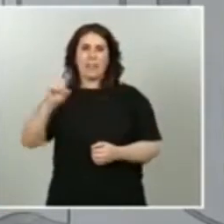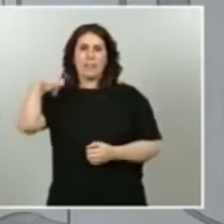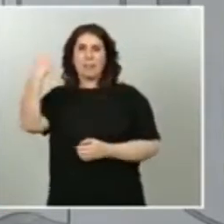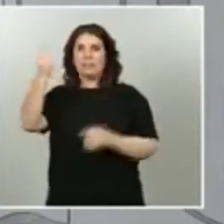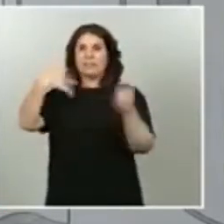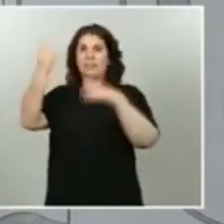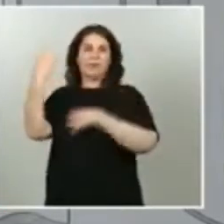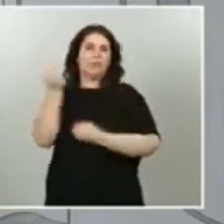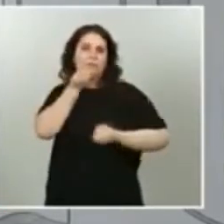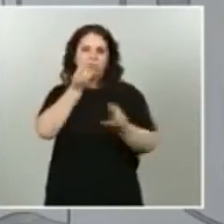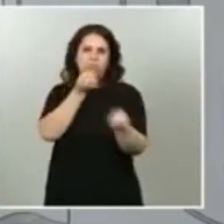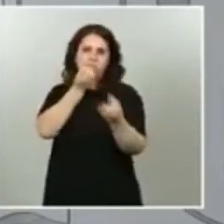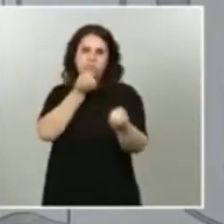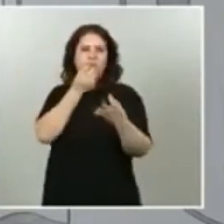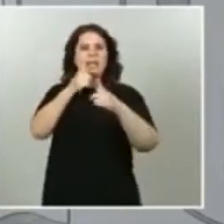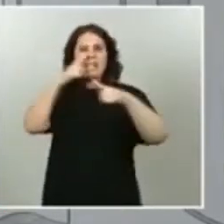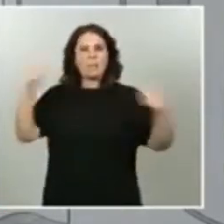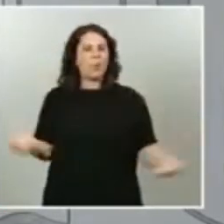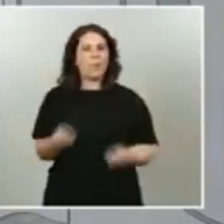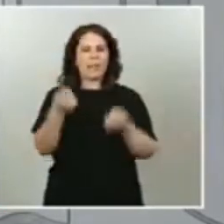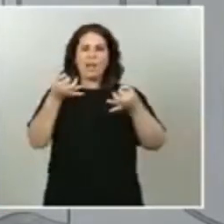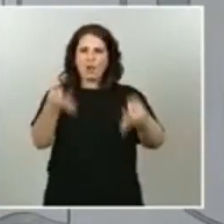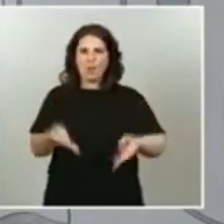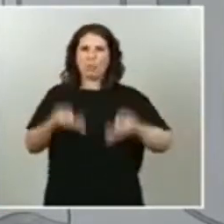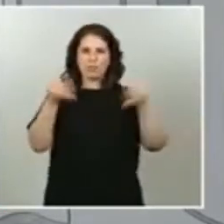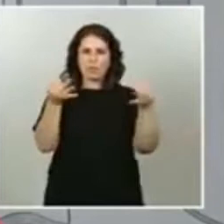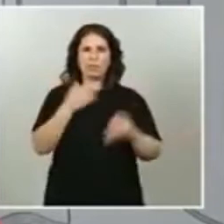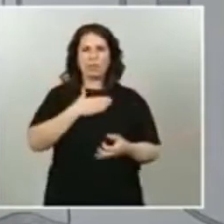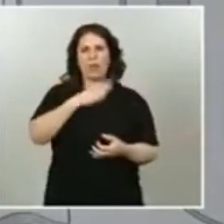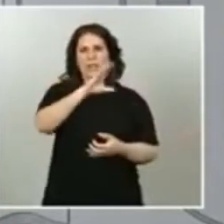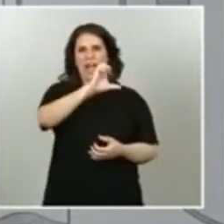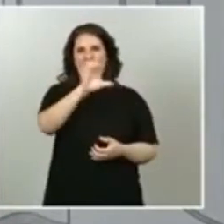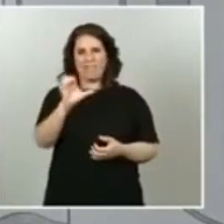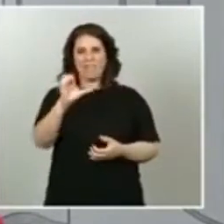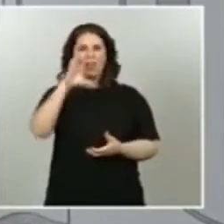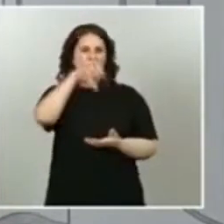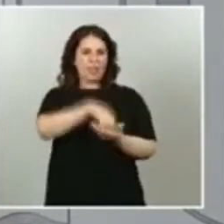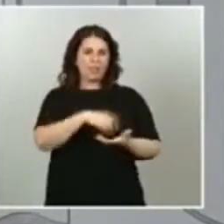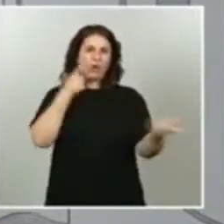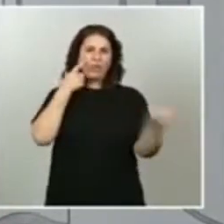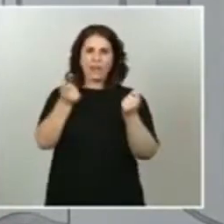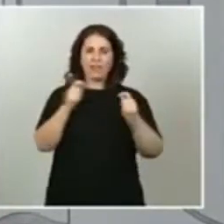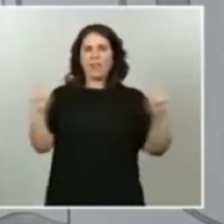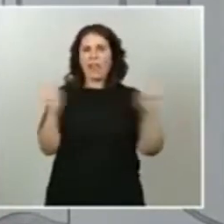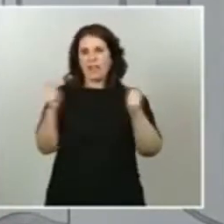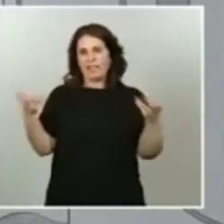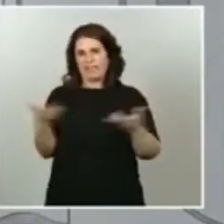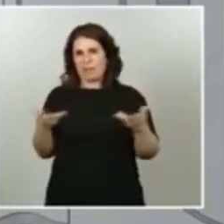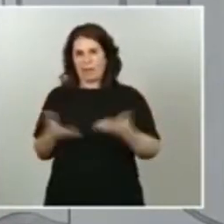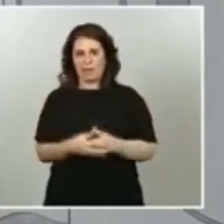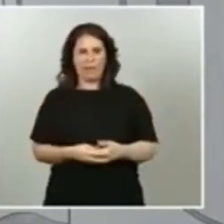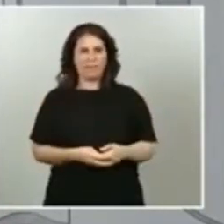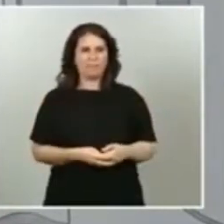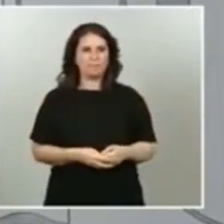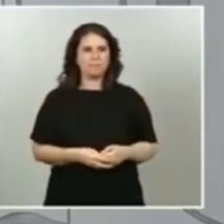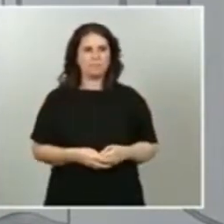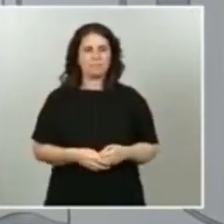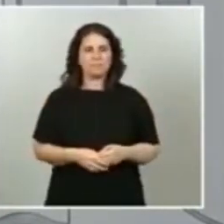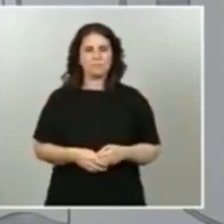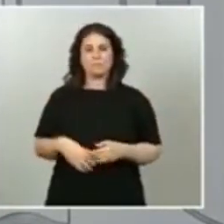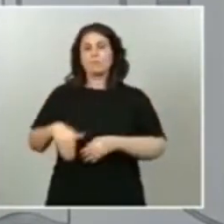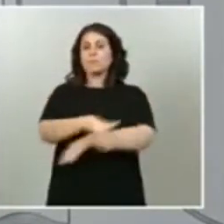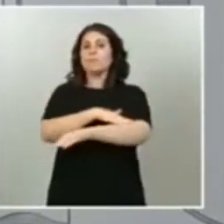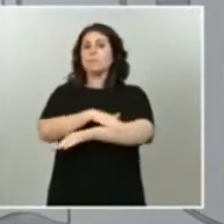y se publican, como siempre, por el CAES, por el Centro de Coordinación de Alerta y de Emergencia. El Gobierno, como ustedes saben,